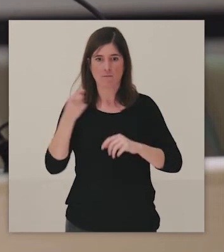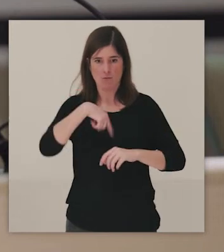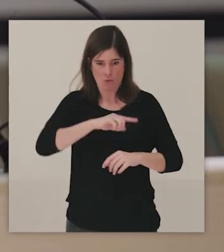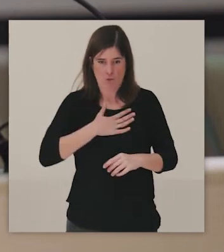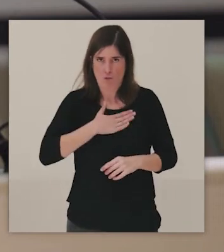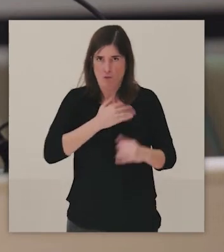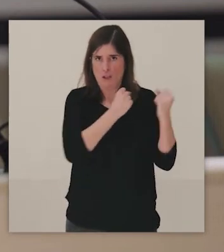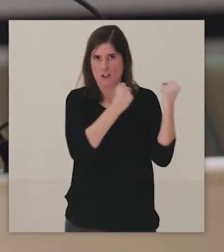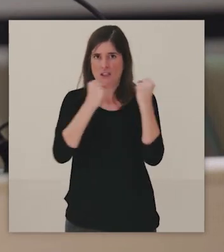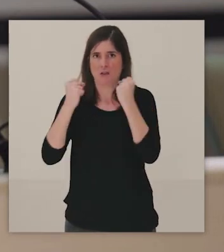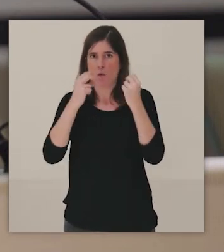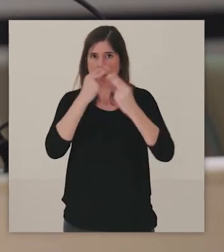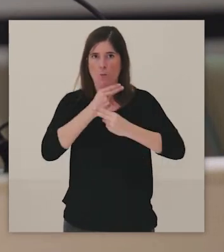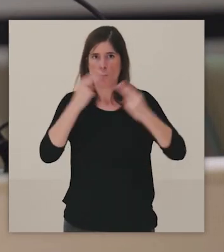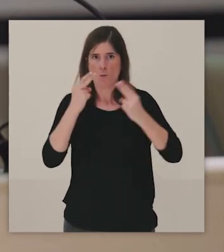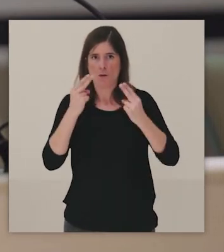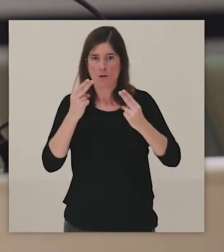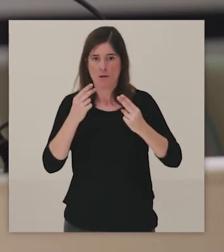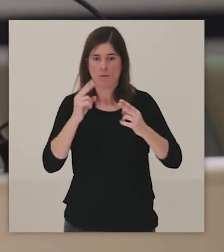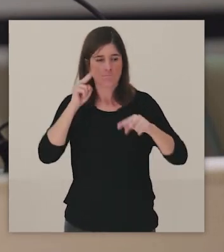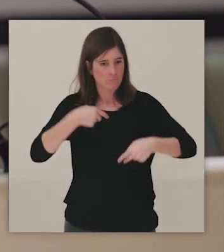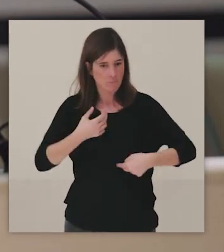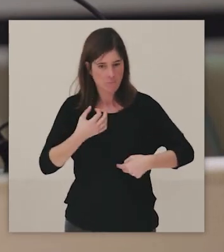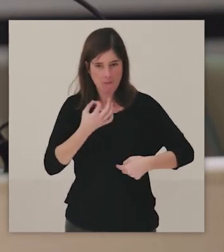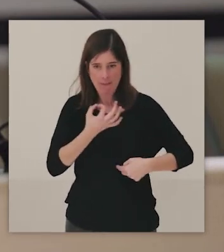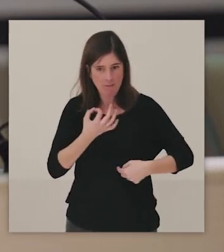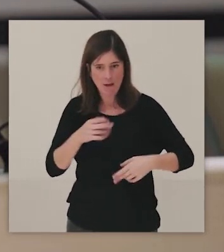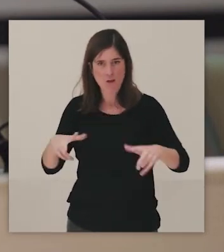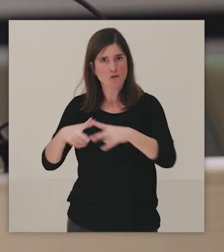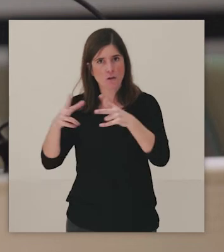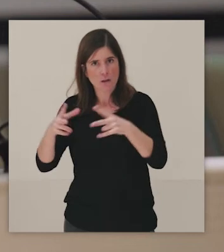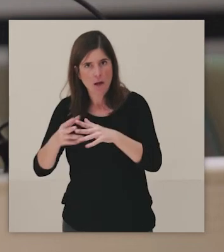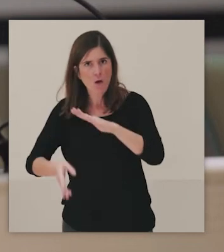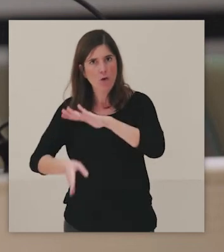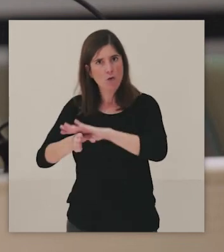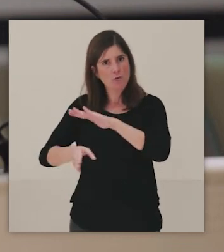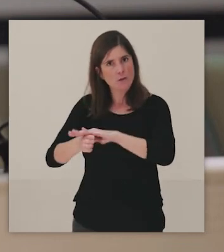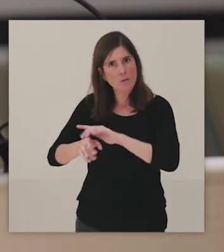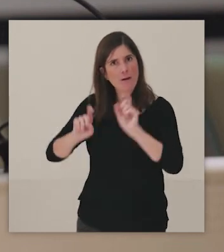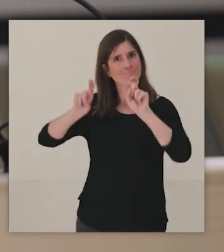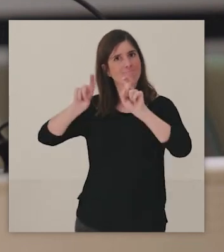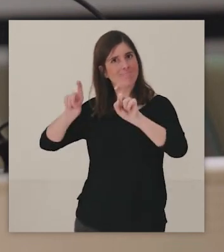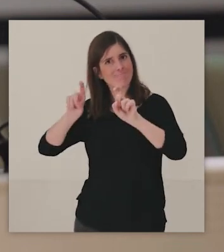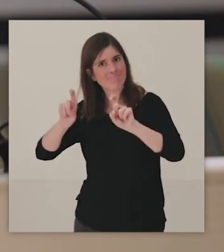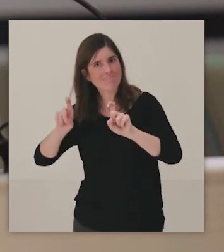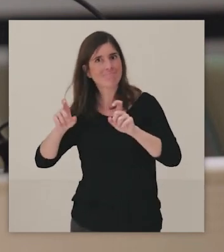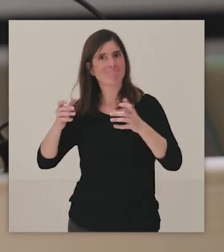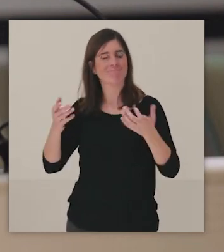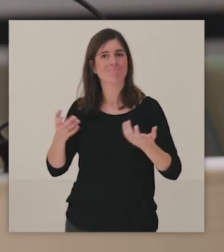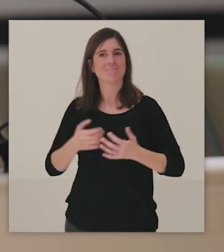era necesario, como institución pública que somos, atender, seguir atendiendo a la sociedad. Y,